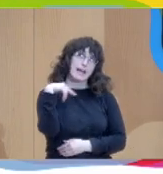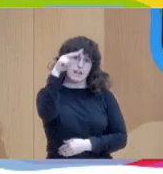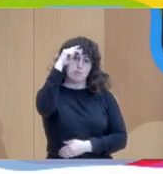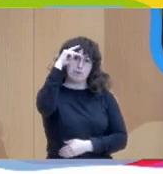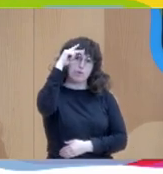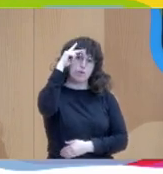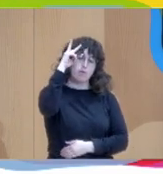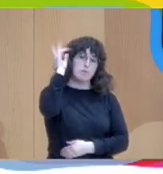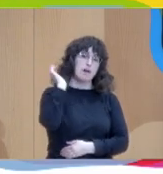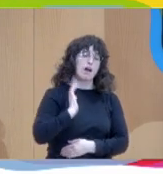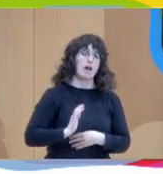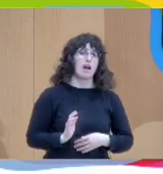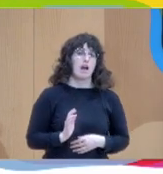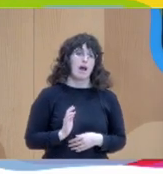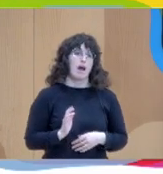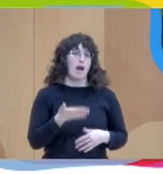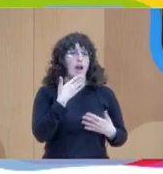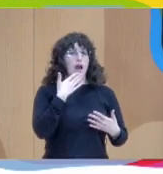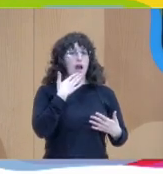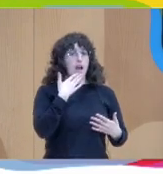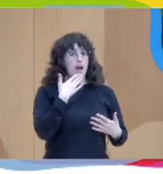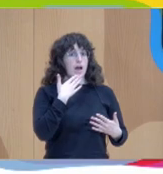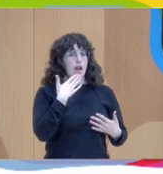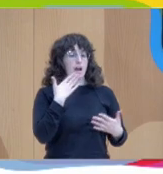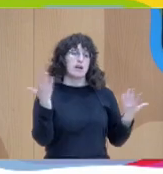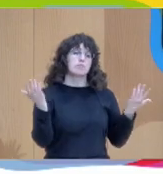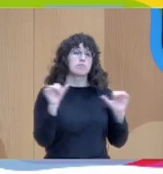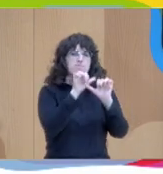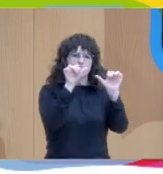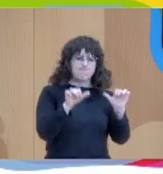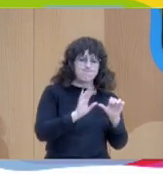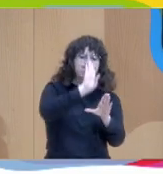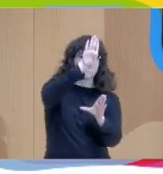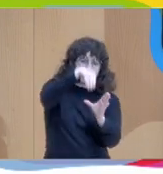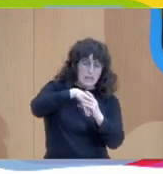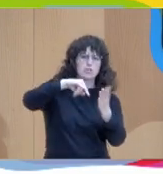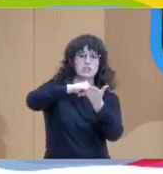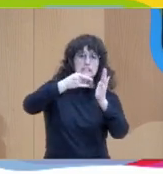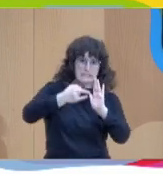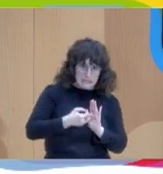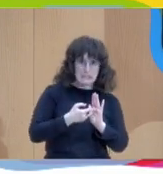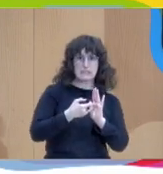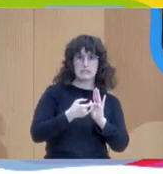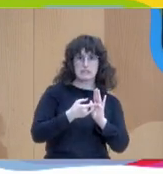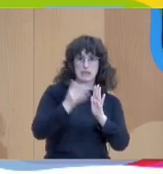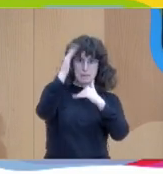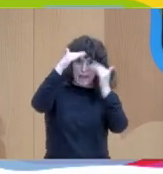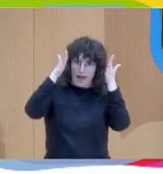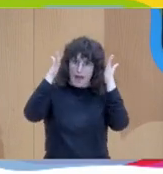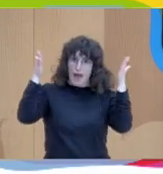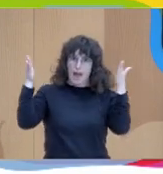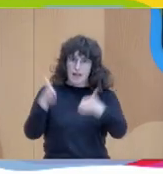pues como que encajaría este modelo en el sistema que tenemos de atención en los servicios sociales